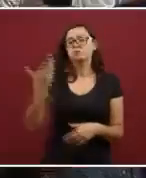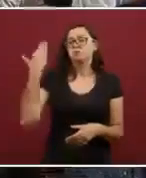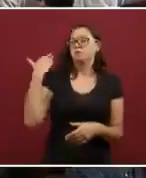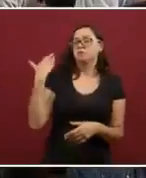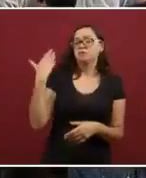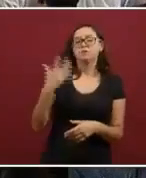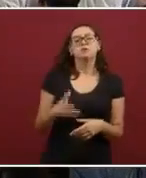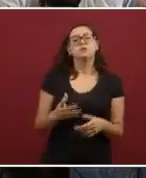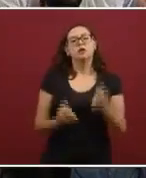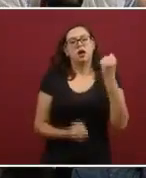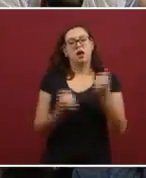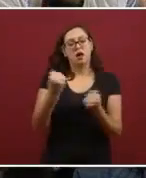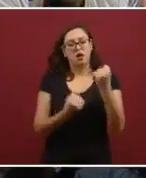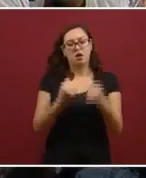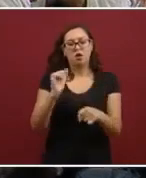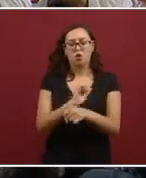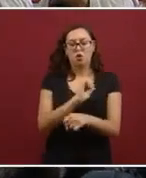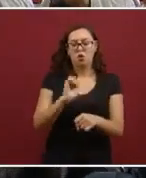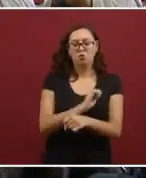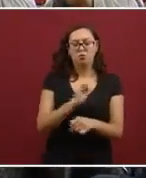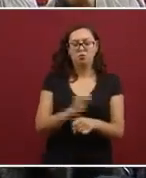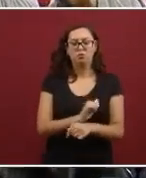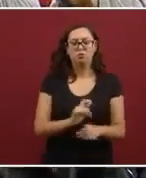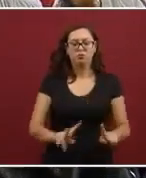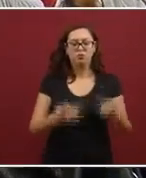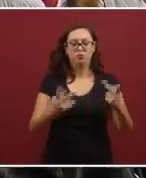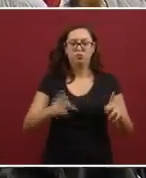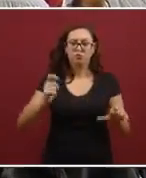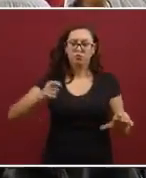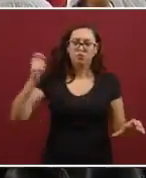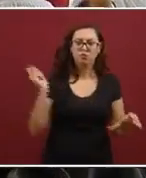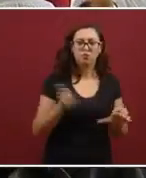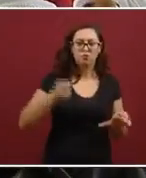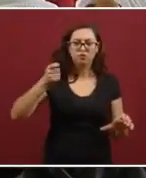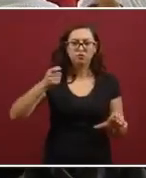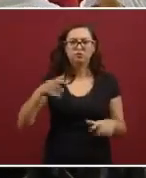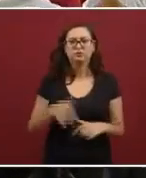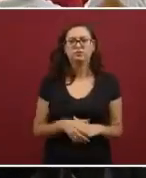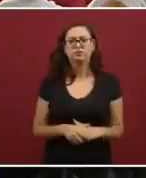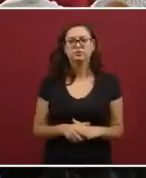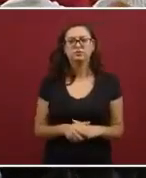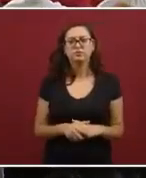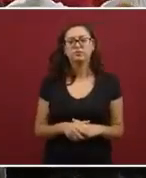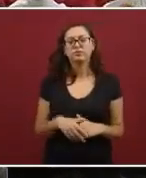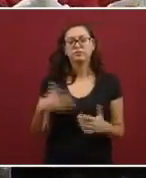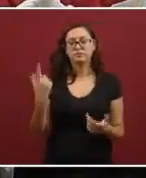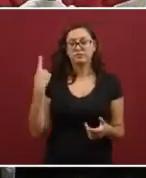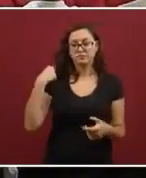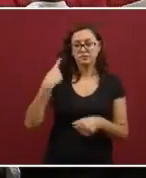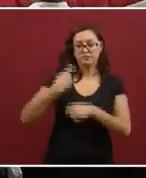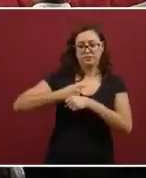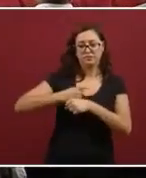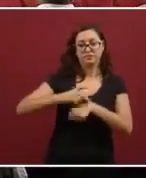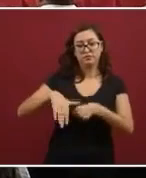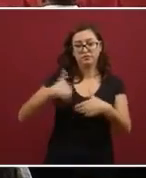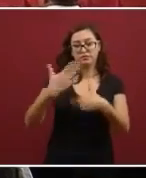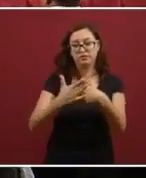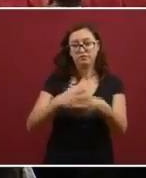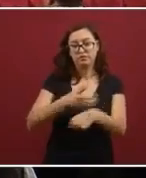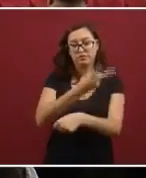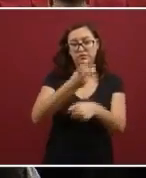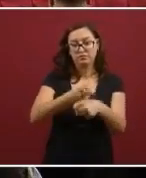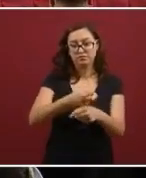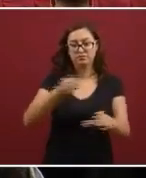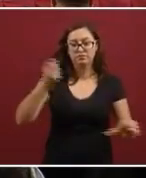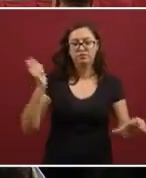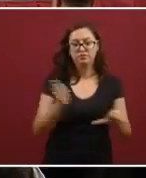que sería a martillo de bienes inmuebles. Sería la segunda subasta como tal del Instituto para